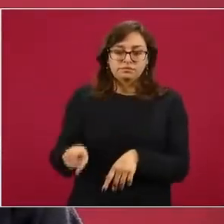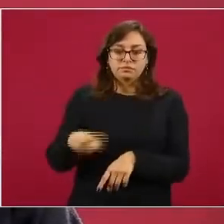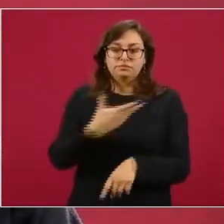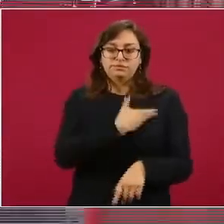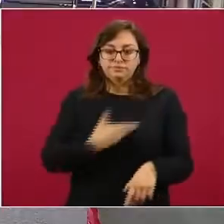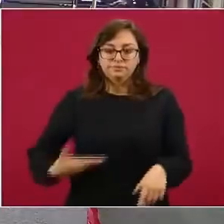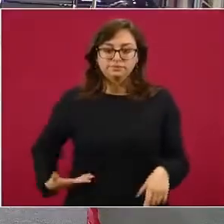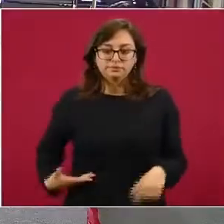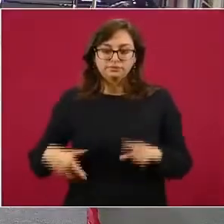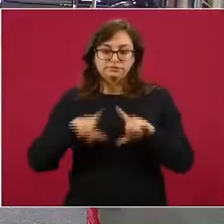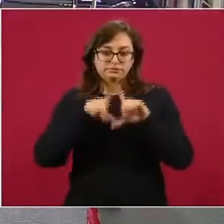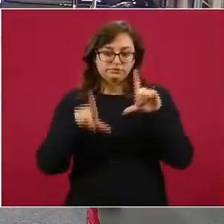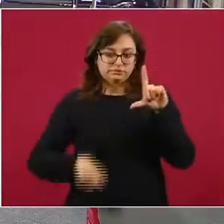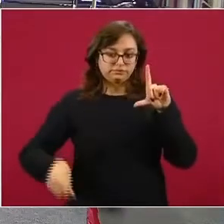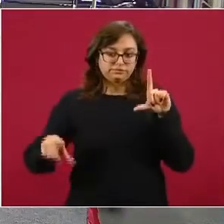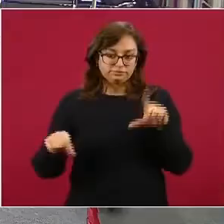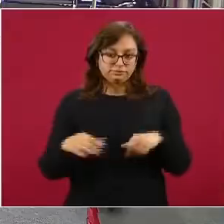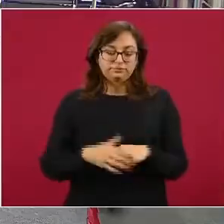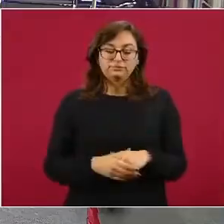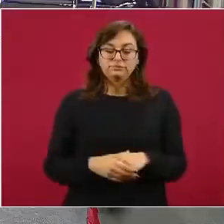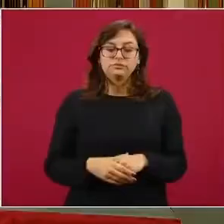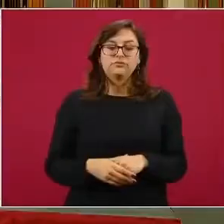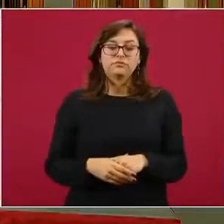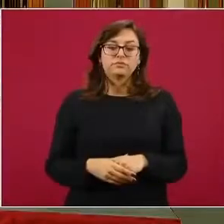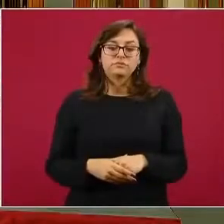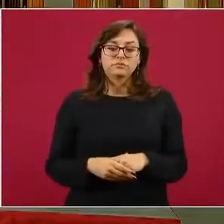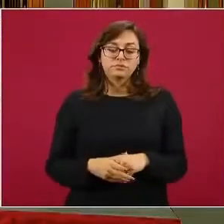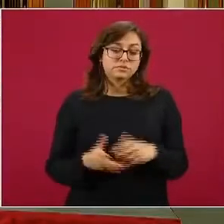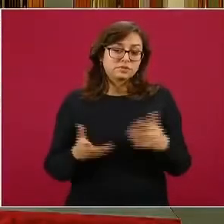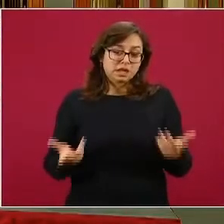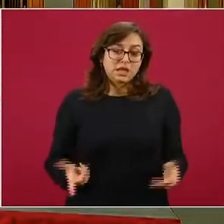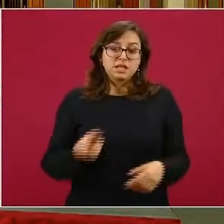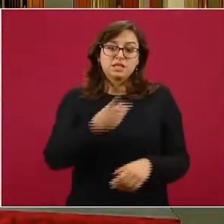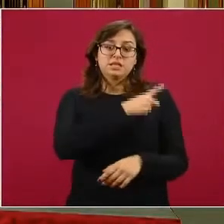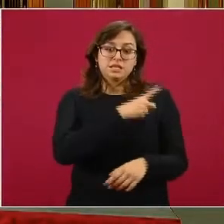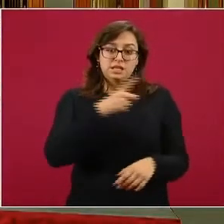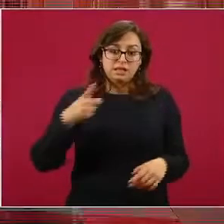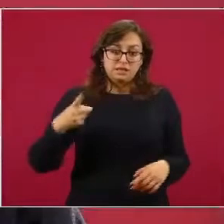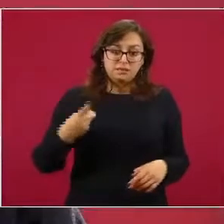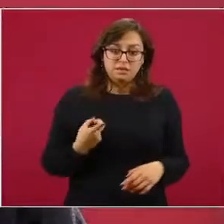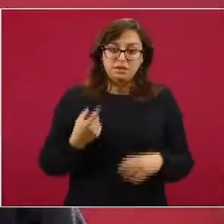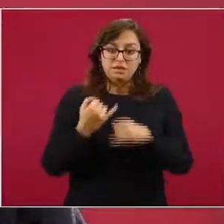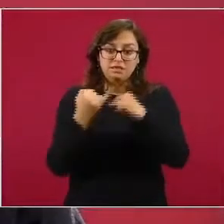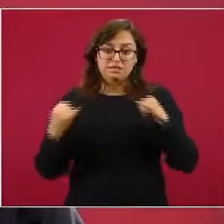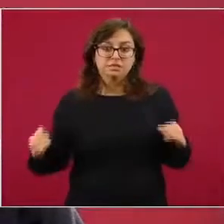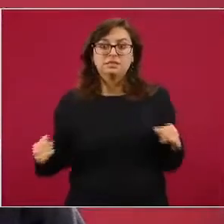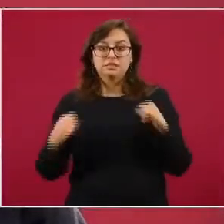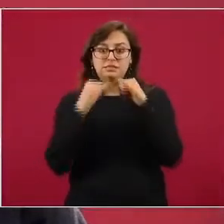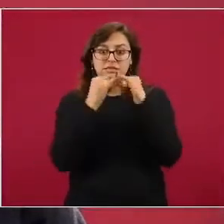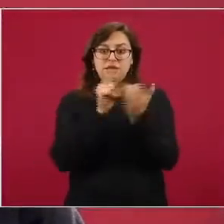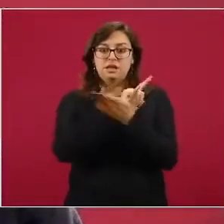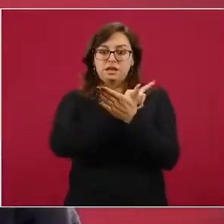nuestro presidente de seguir en el camino de sanear nuestras instituciones.